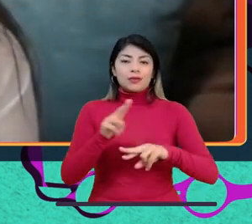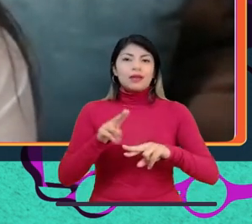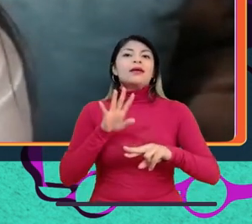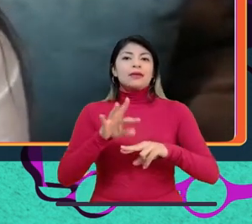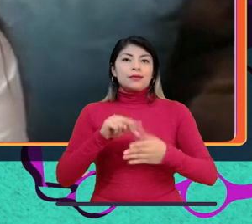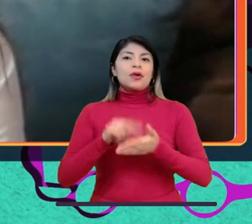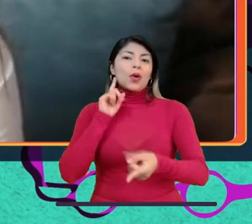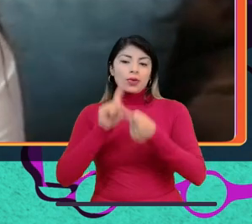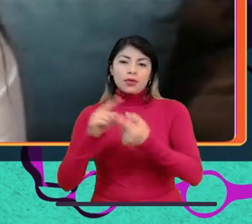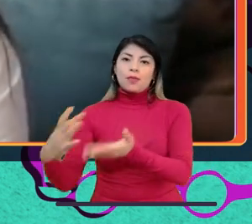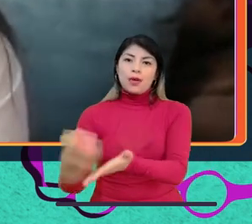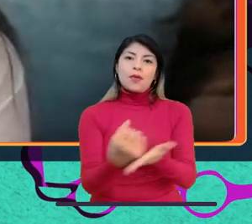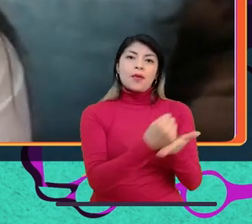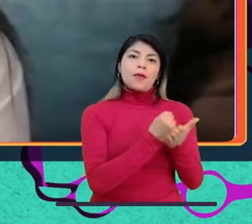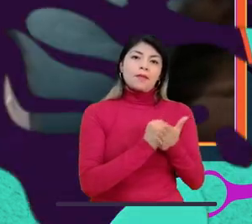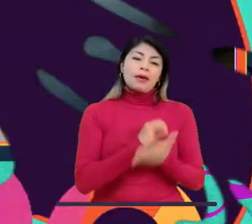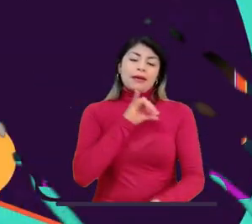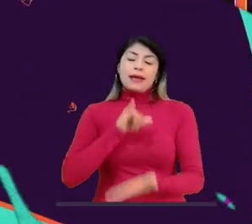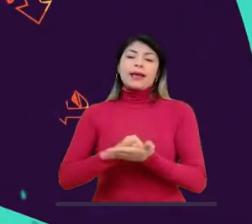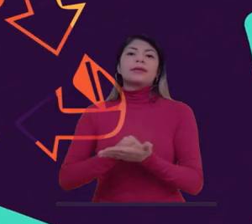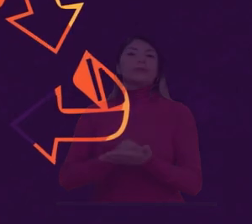residuos en el perrito.